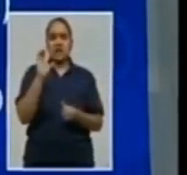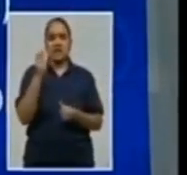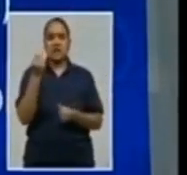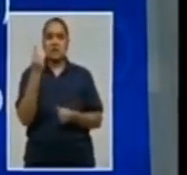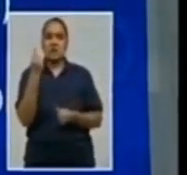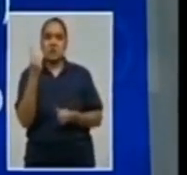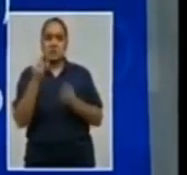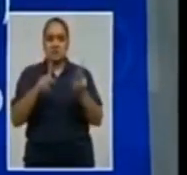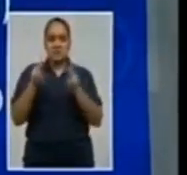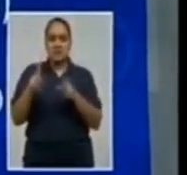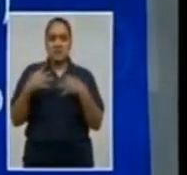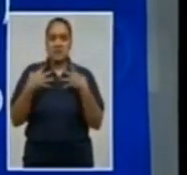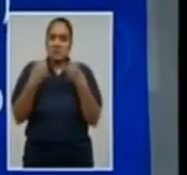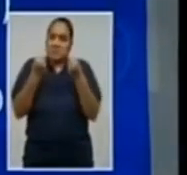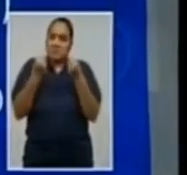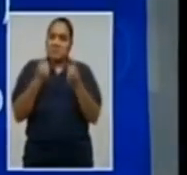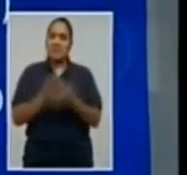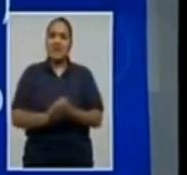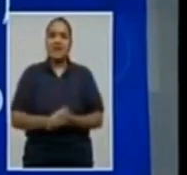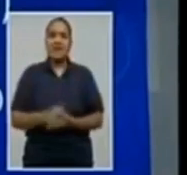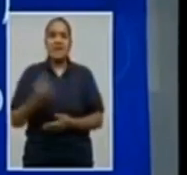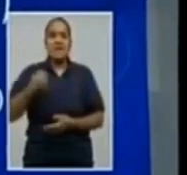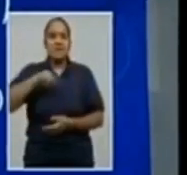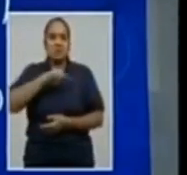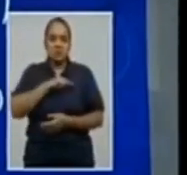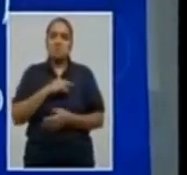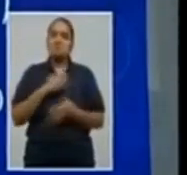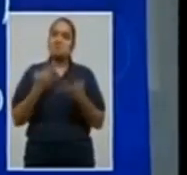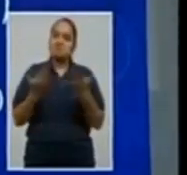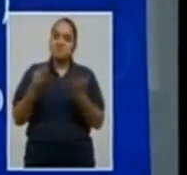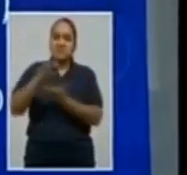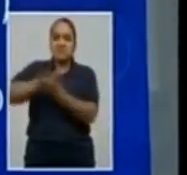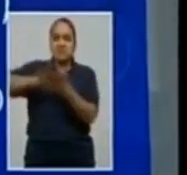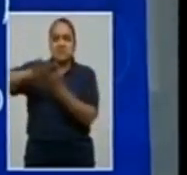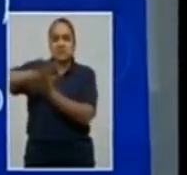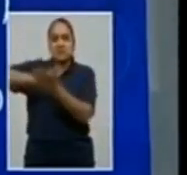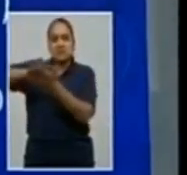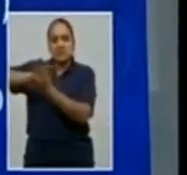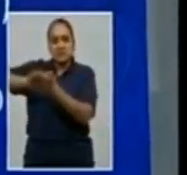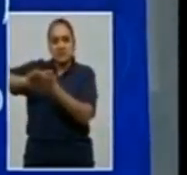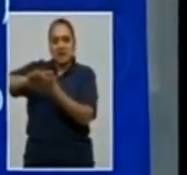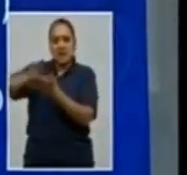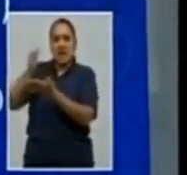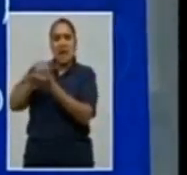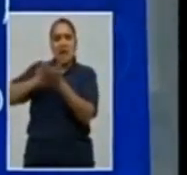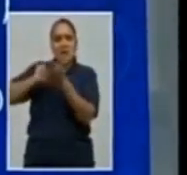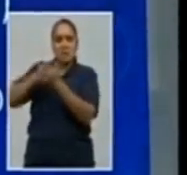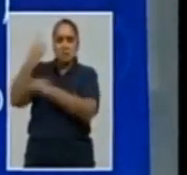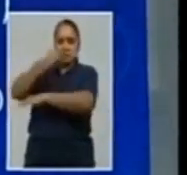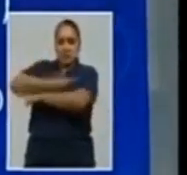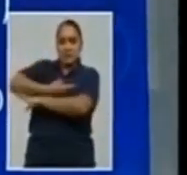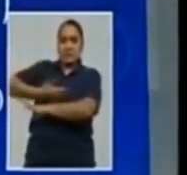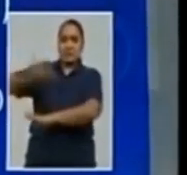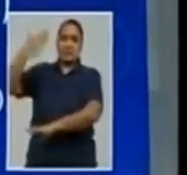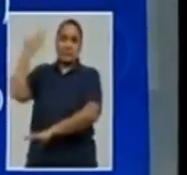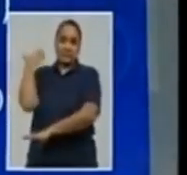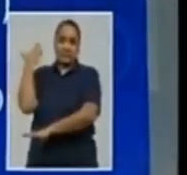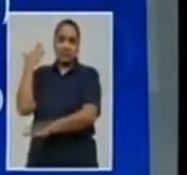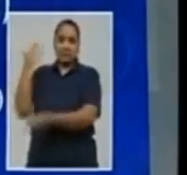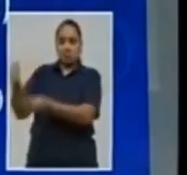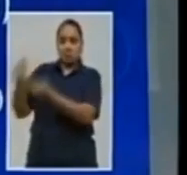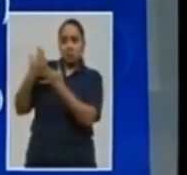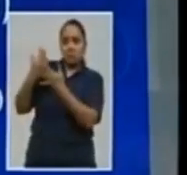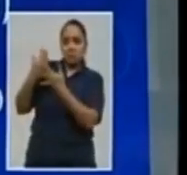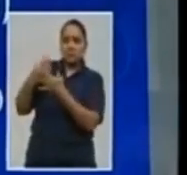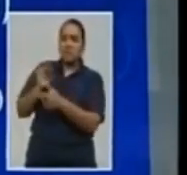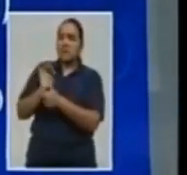Por supuesto, esperamos que esta confusión que se generó en estos días atrás, dependientemente de